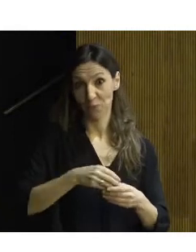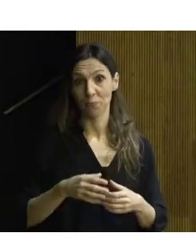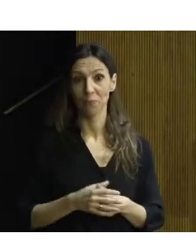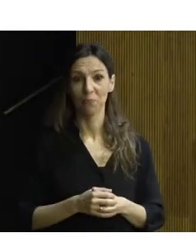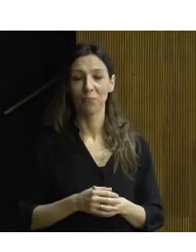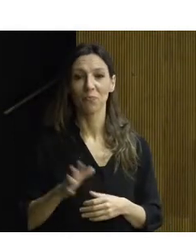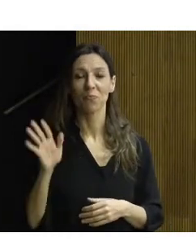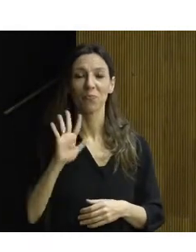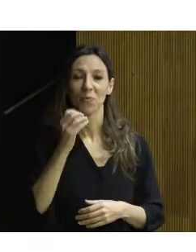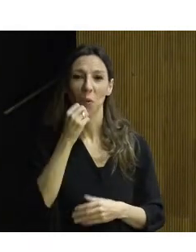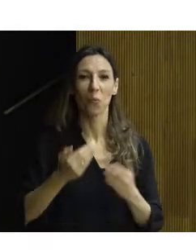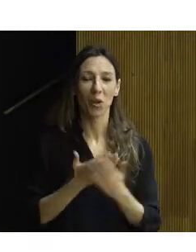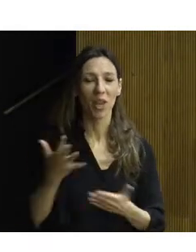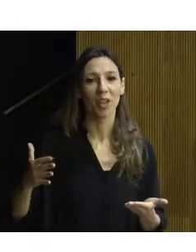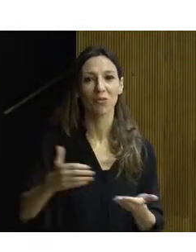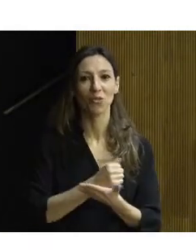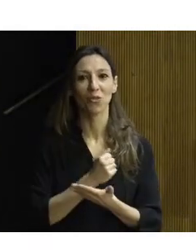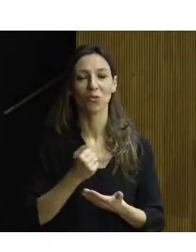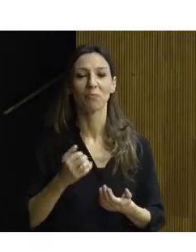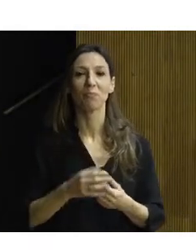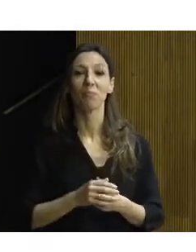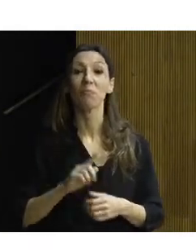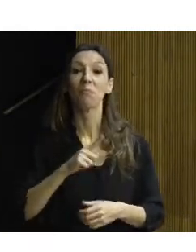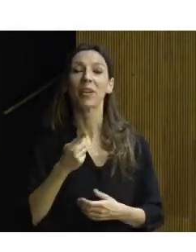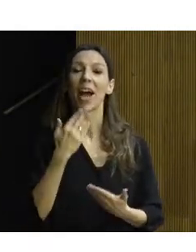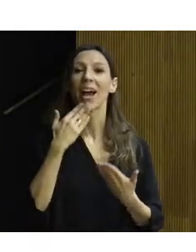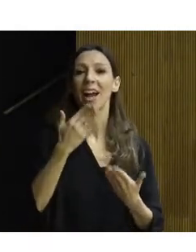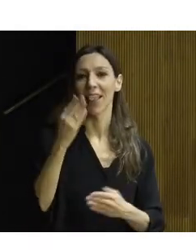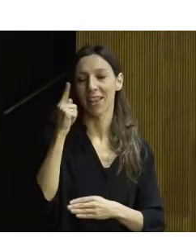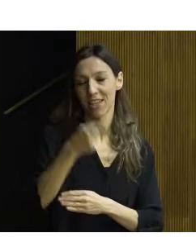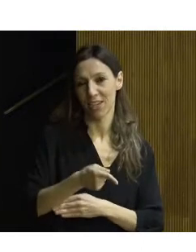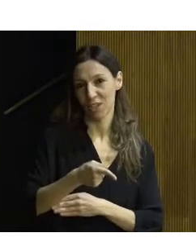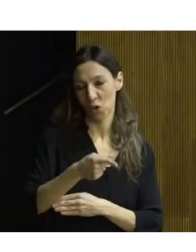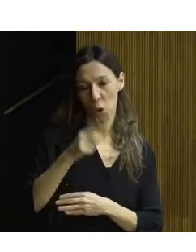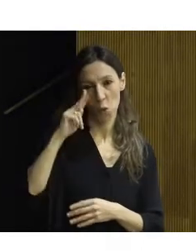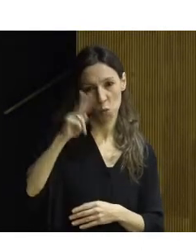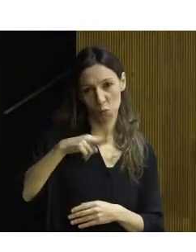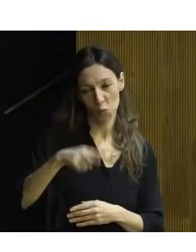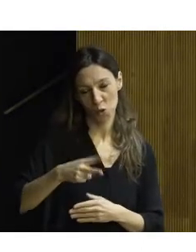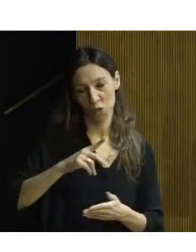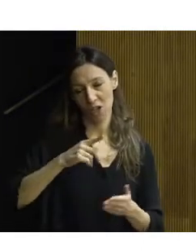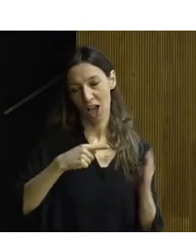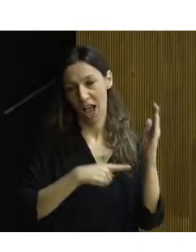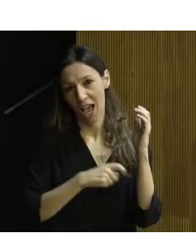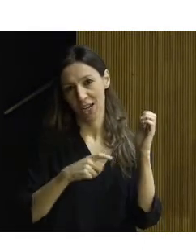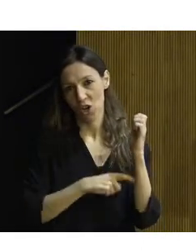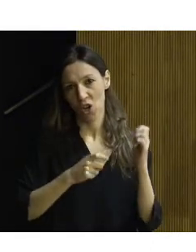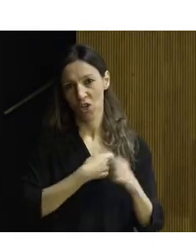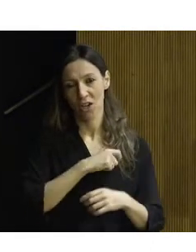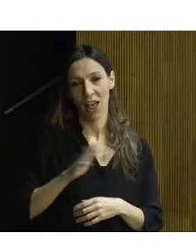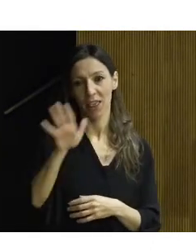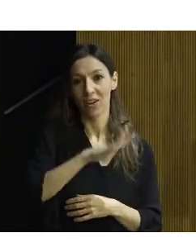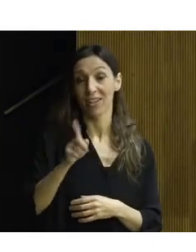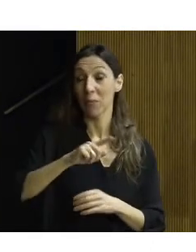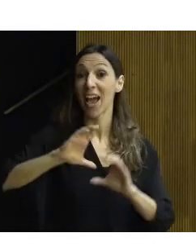Hola, buenos días a todos. En primer lugar, quiero dar las gracias al director del Museo Arqueológico Nacional y a todo su equipo por acogernos en esta